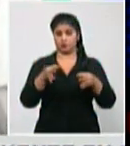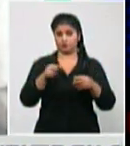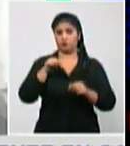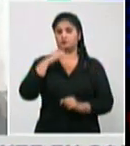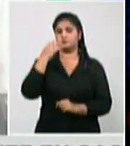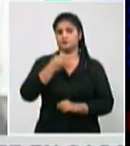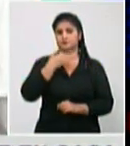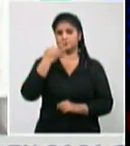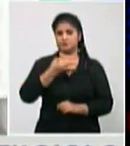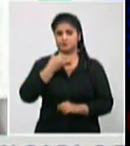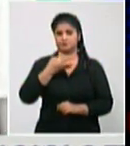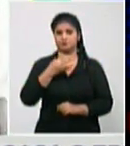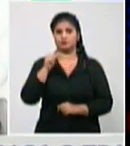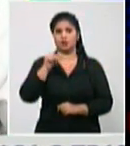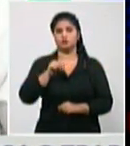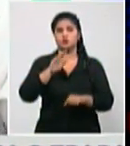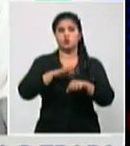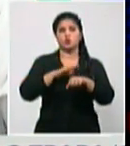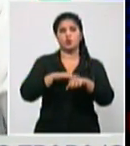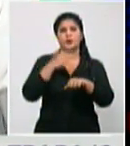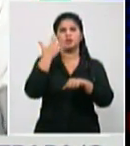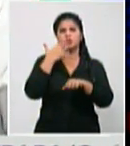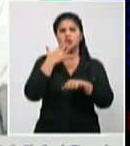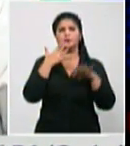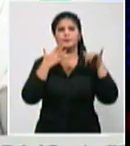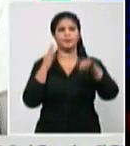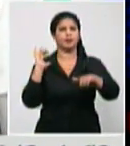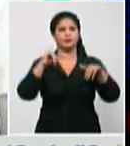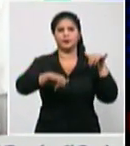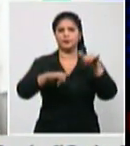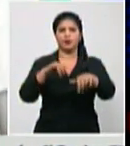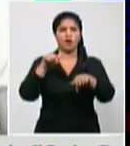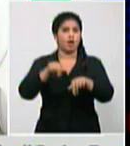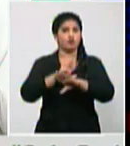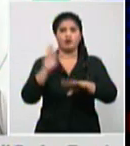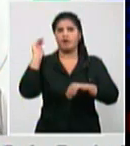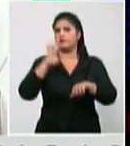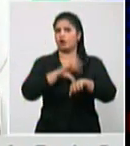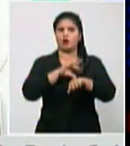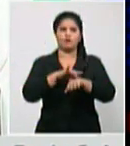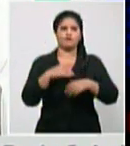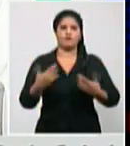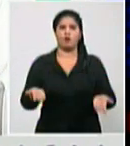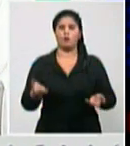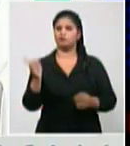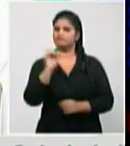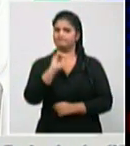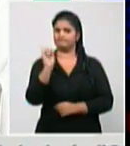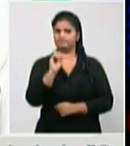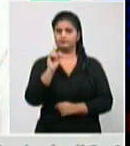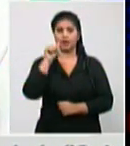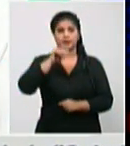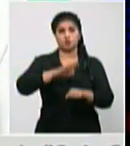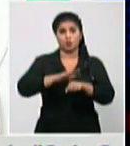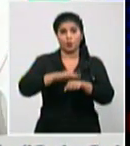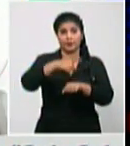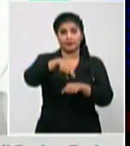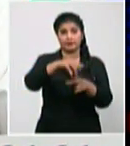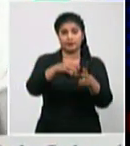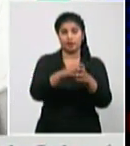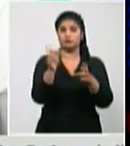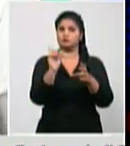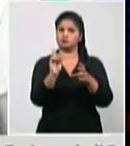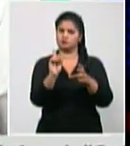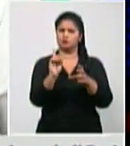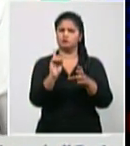no es echarle la culpa a los viajeros creo que hay una una parte que tiene que ver con esto